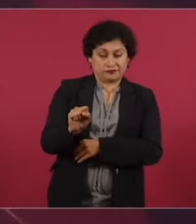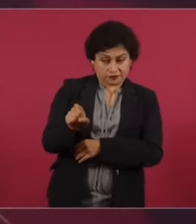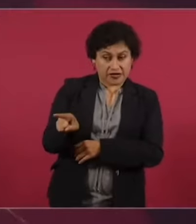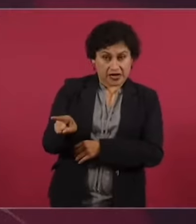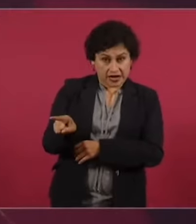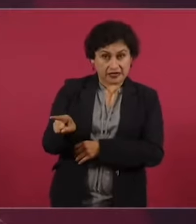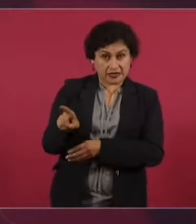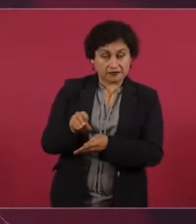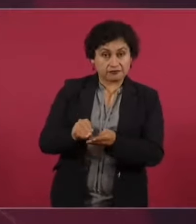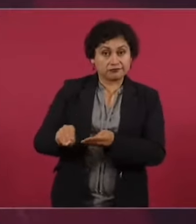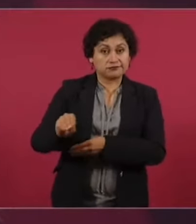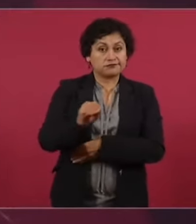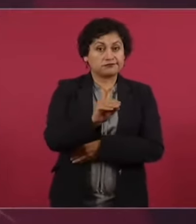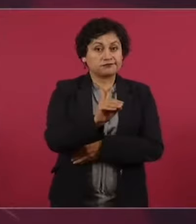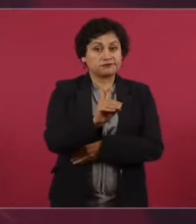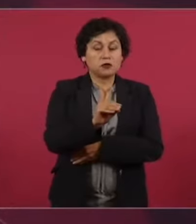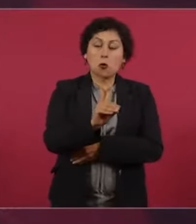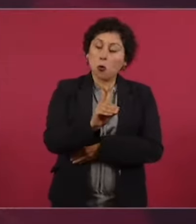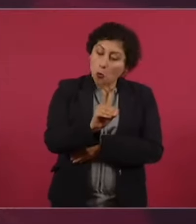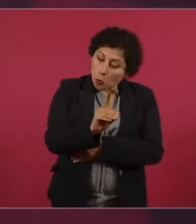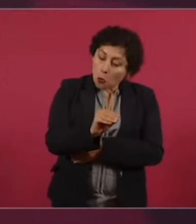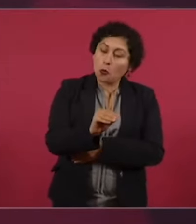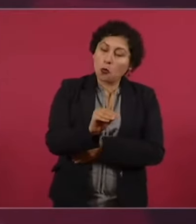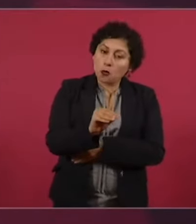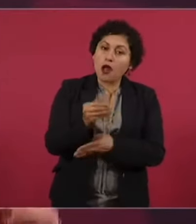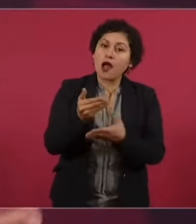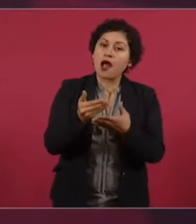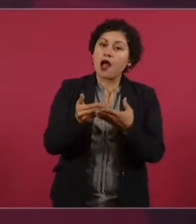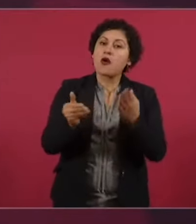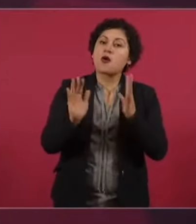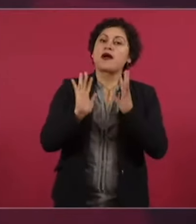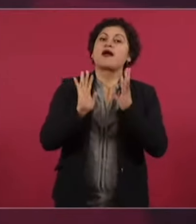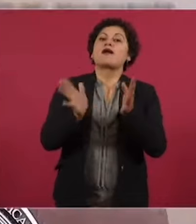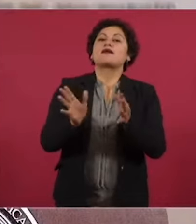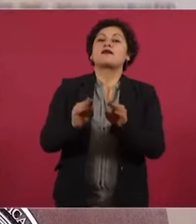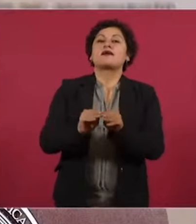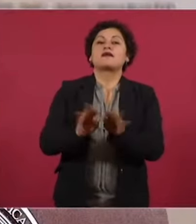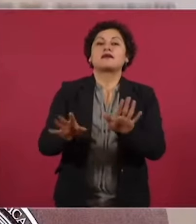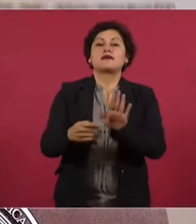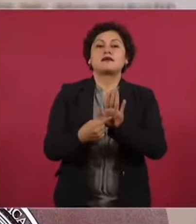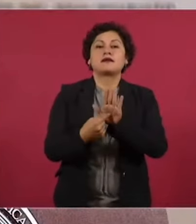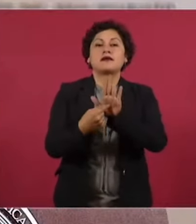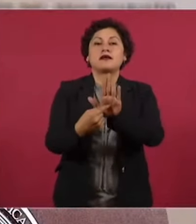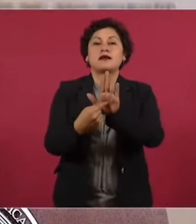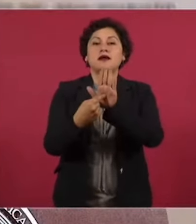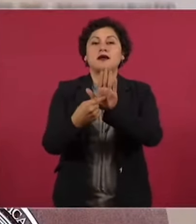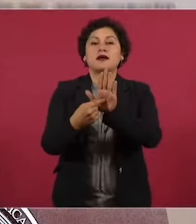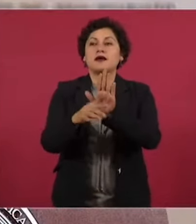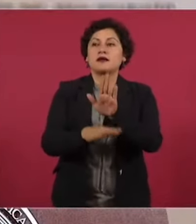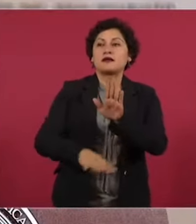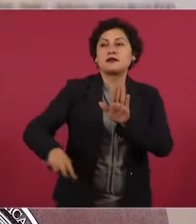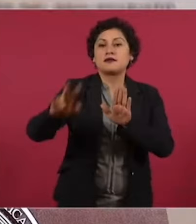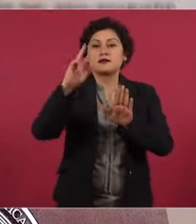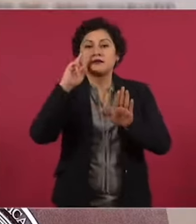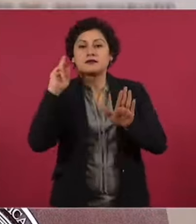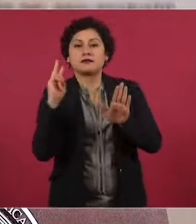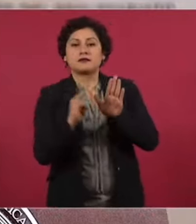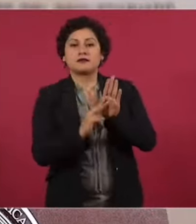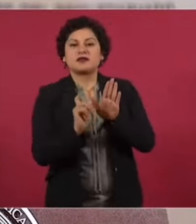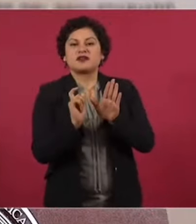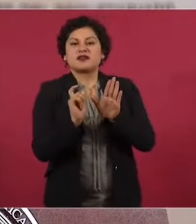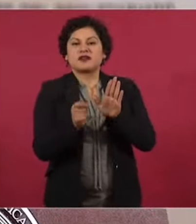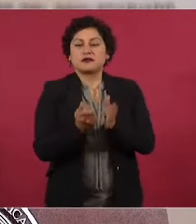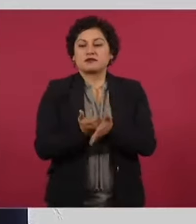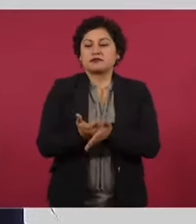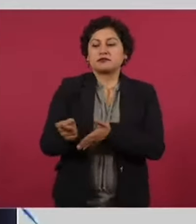sí se van a transparentar los excesos a costa del dinero del pueblo a cargo del Poder Judicial.